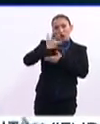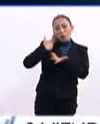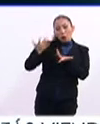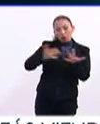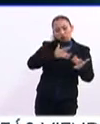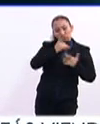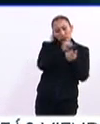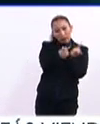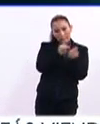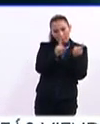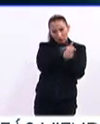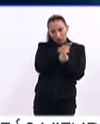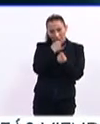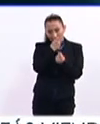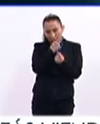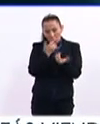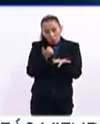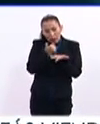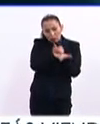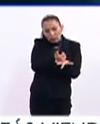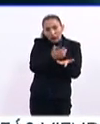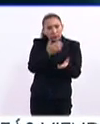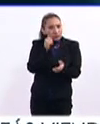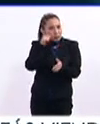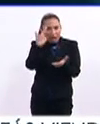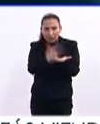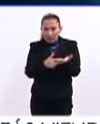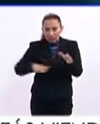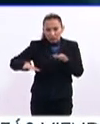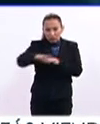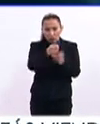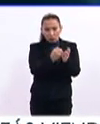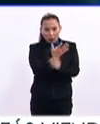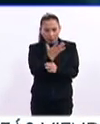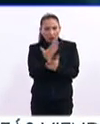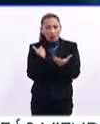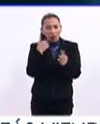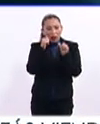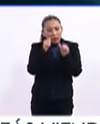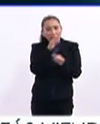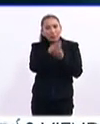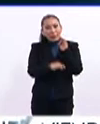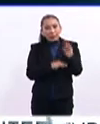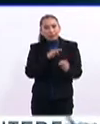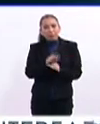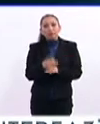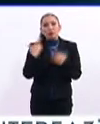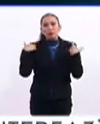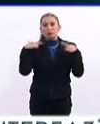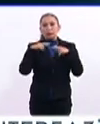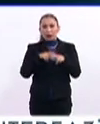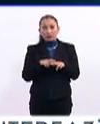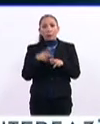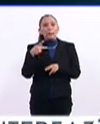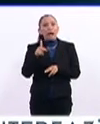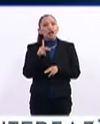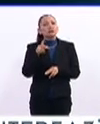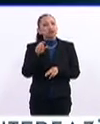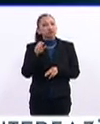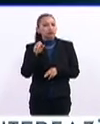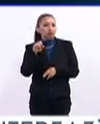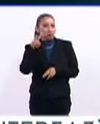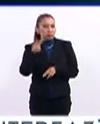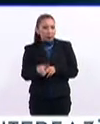socioemocional que se tocan totalmente dentro de este nuevo y que son atendidas por los maestros, pero que sin